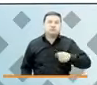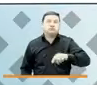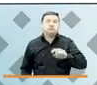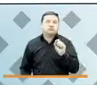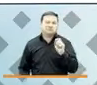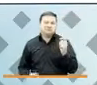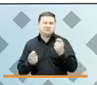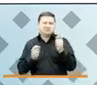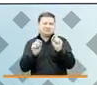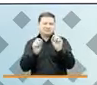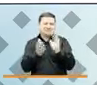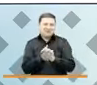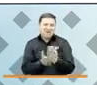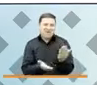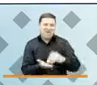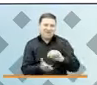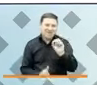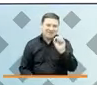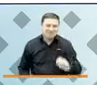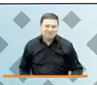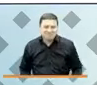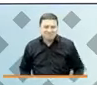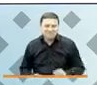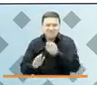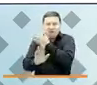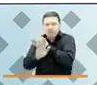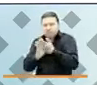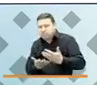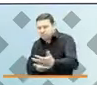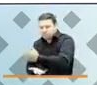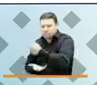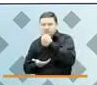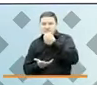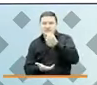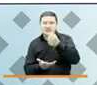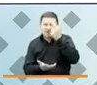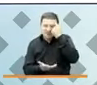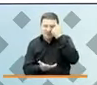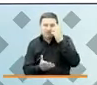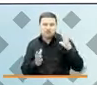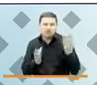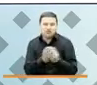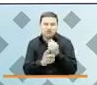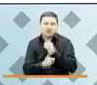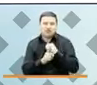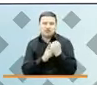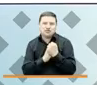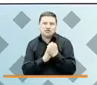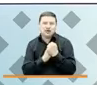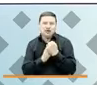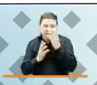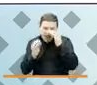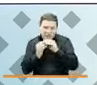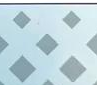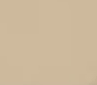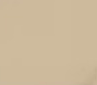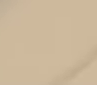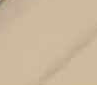a una pausa y ya regresamos a esta rendición de cuentas del sector de la inclusión social y la reconciliación.